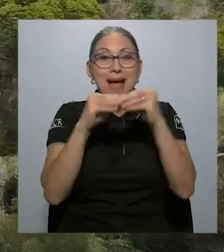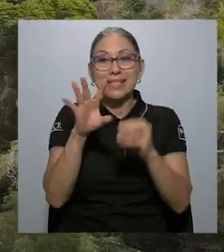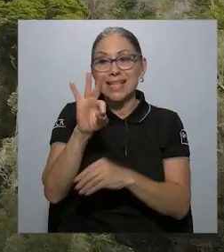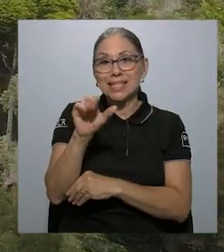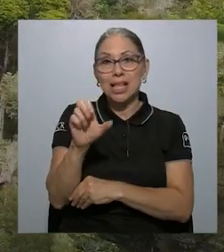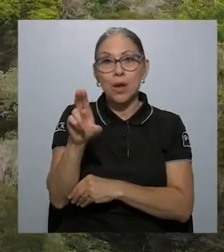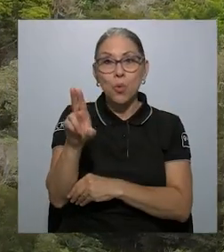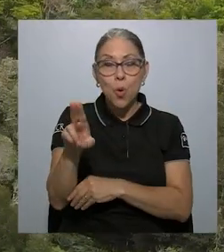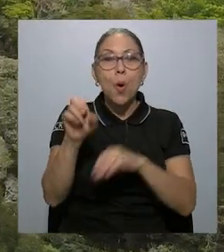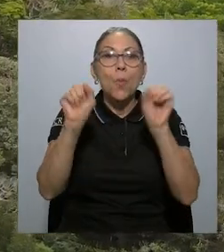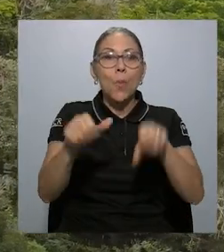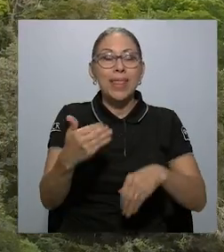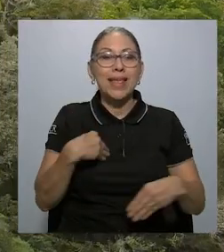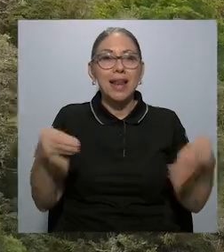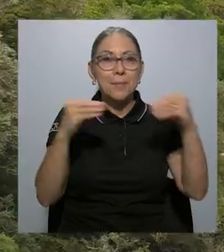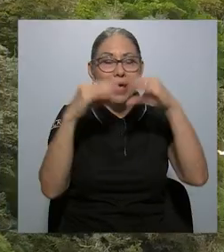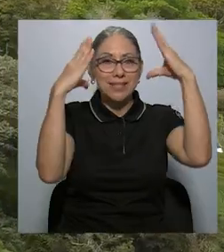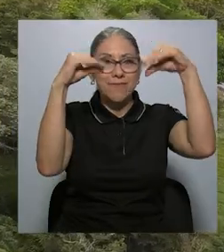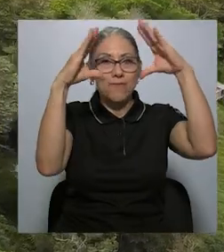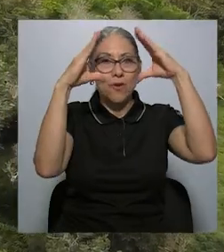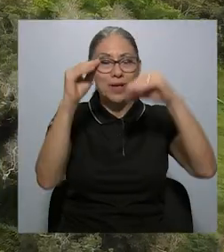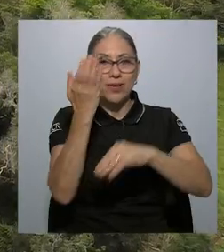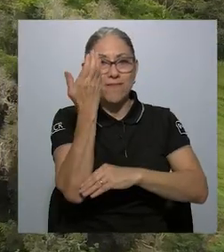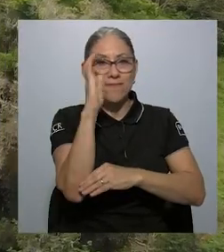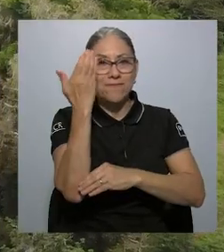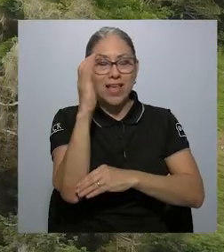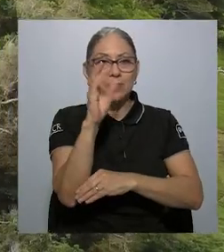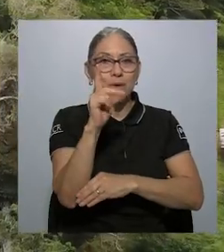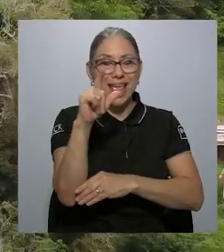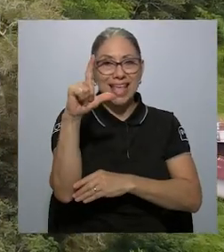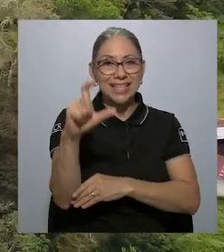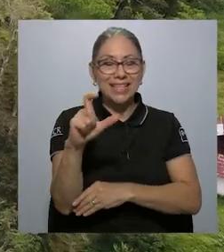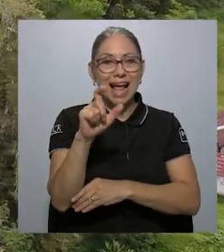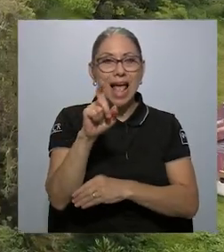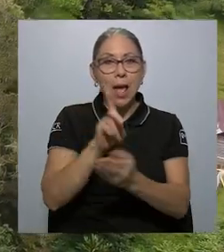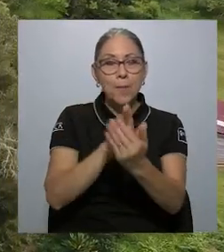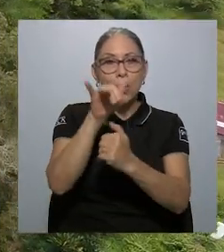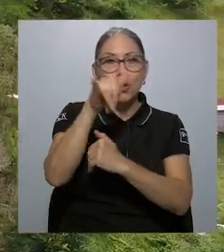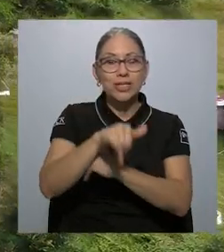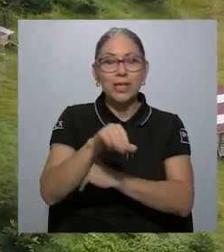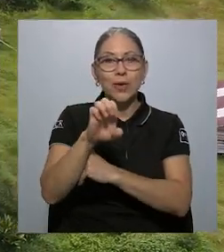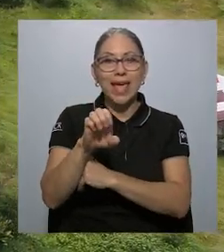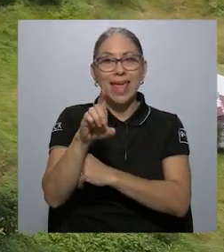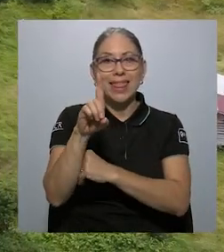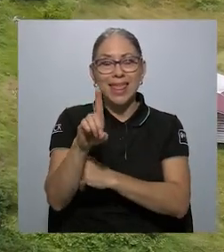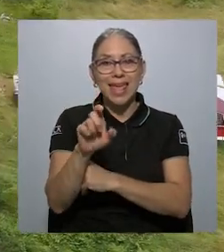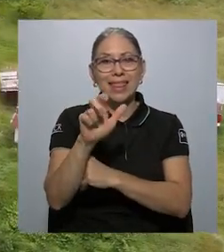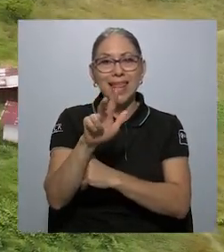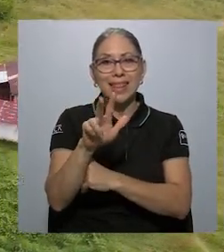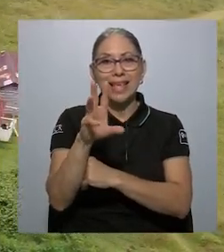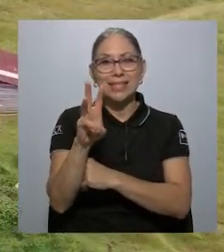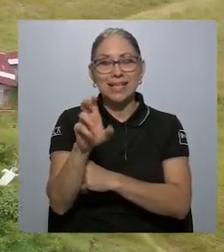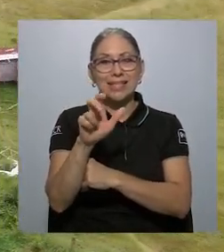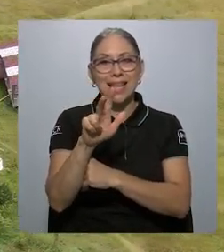conocer más sobre este TCU, puede obtener más información en el Facebook e Instagram Proyecto